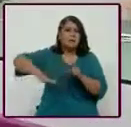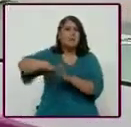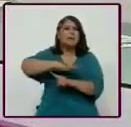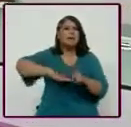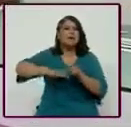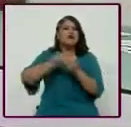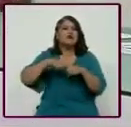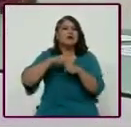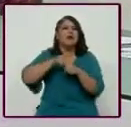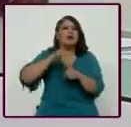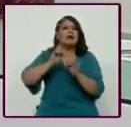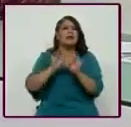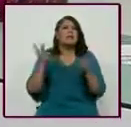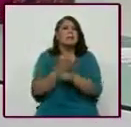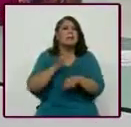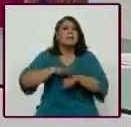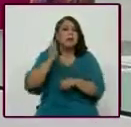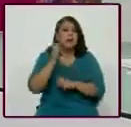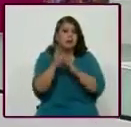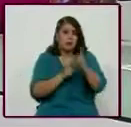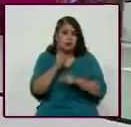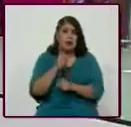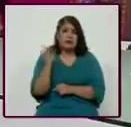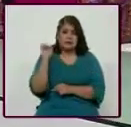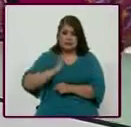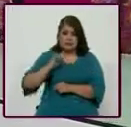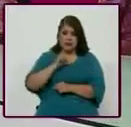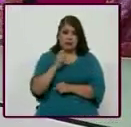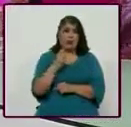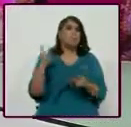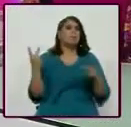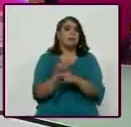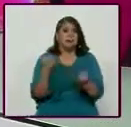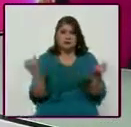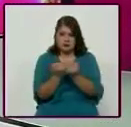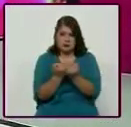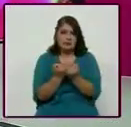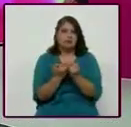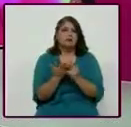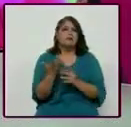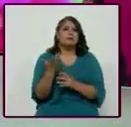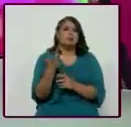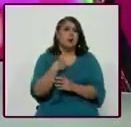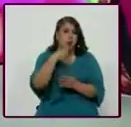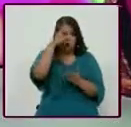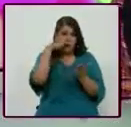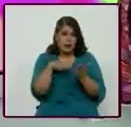importante del siglo XX es el deporte, y en el siglo XXI se está ratificando. Creo que hay una